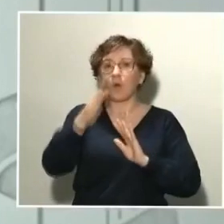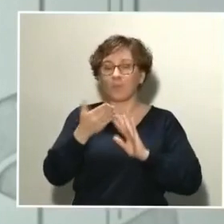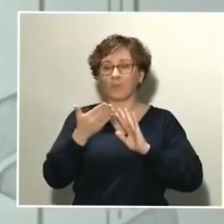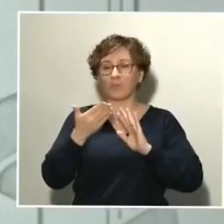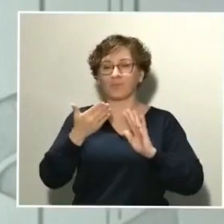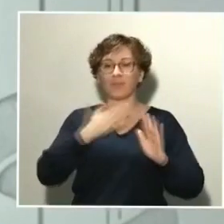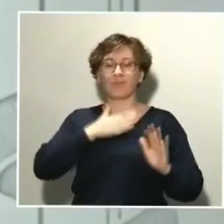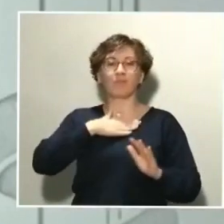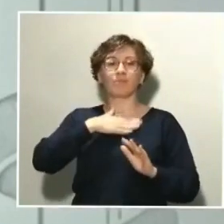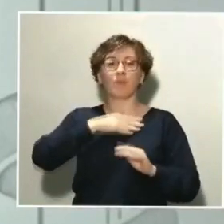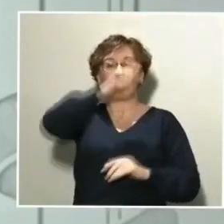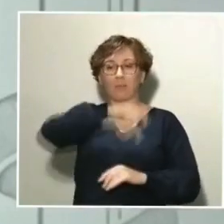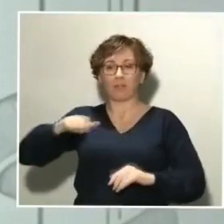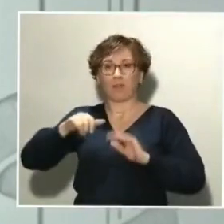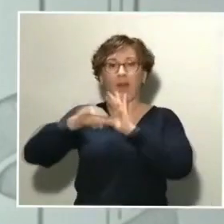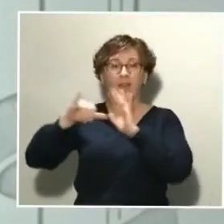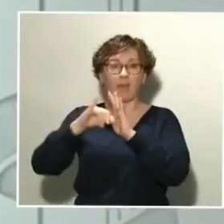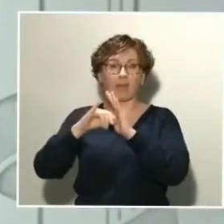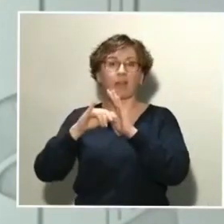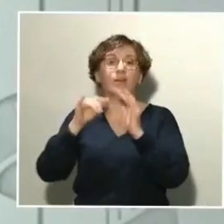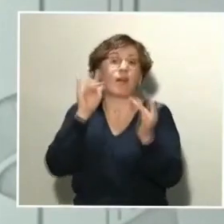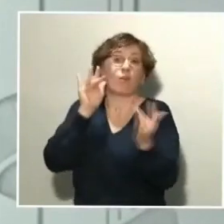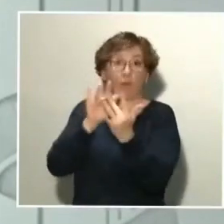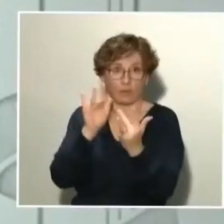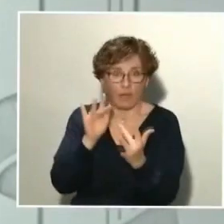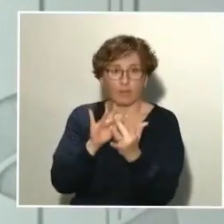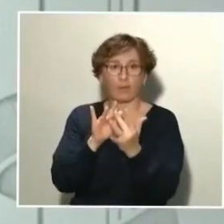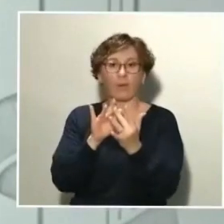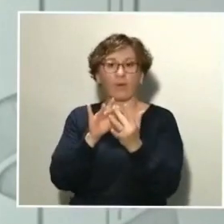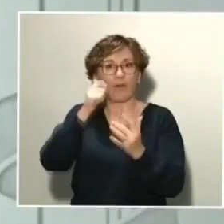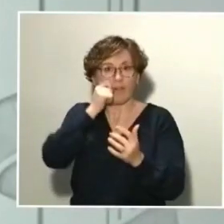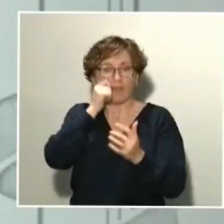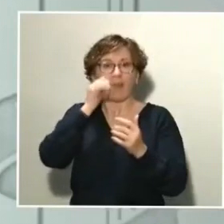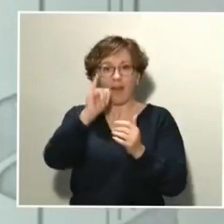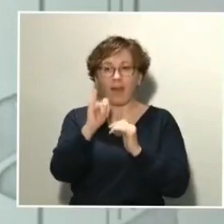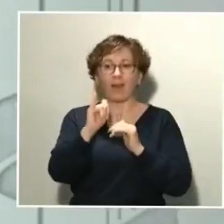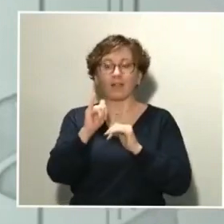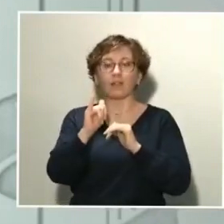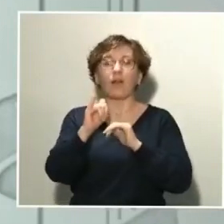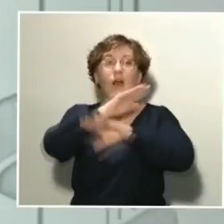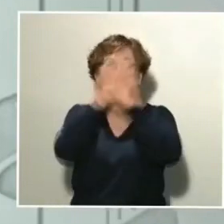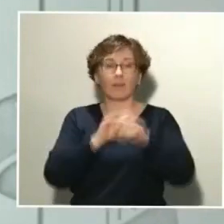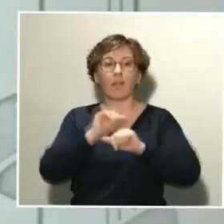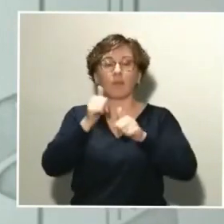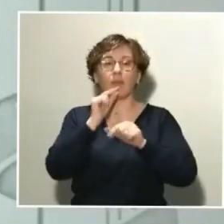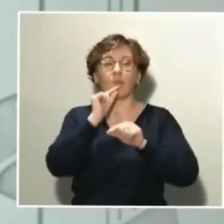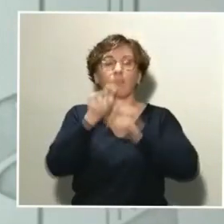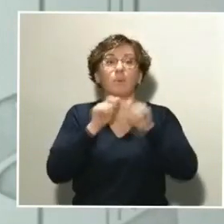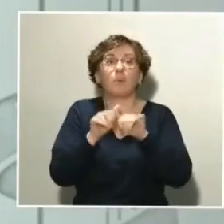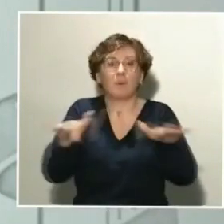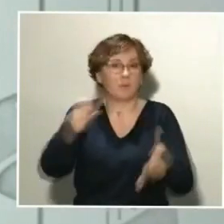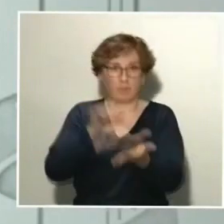importante e implica un contacto físico muy cercano. Si se hace